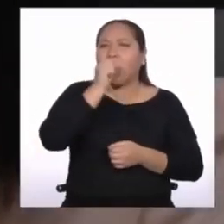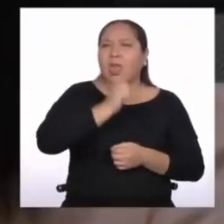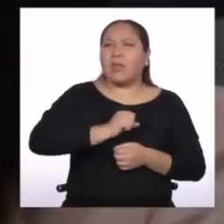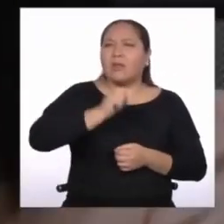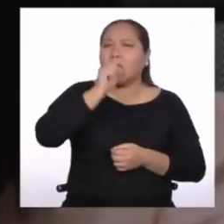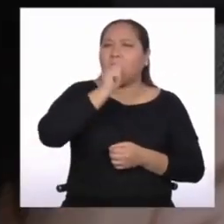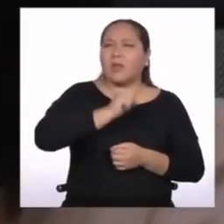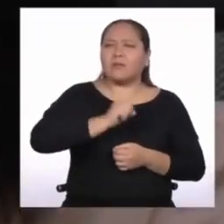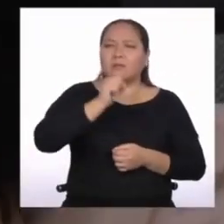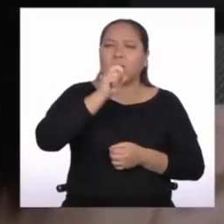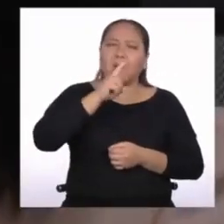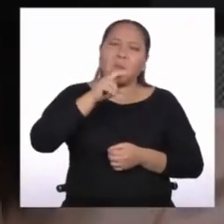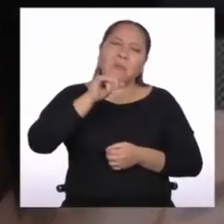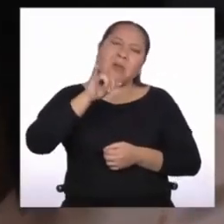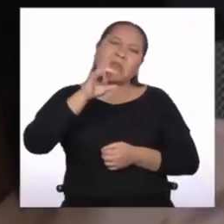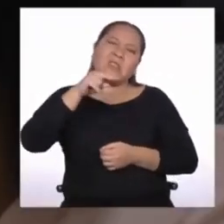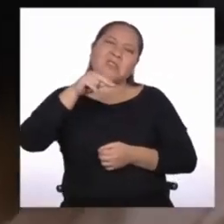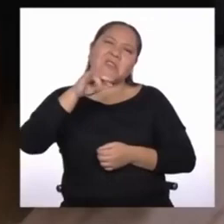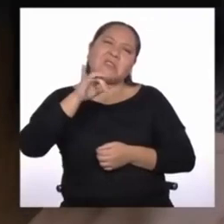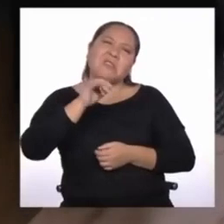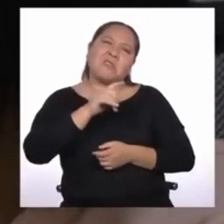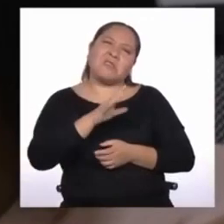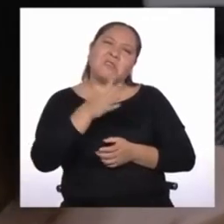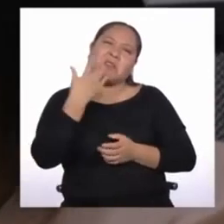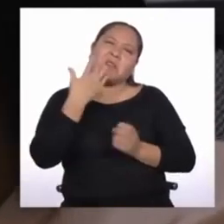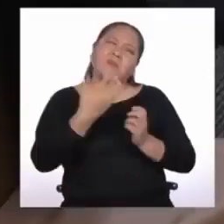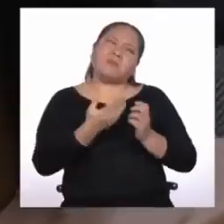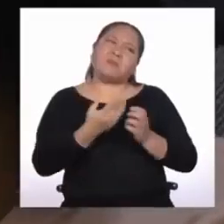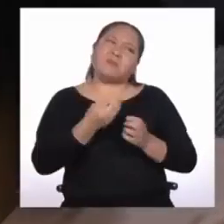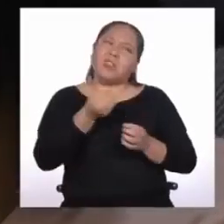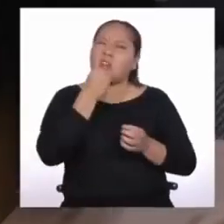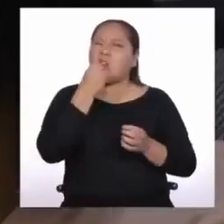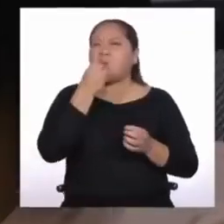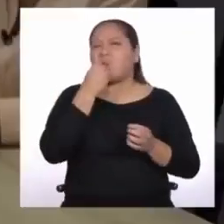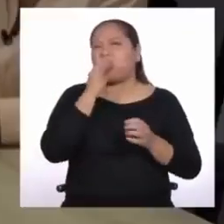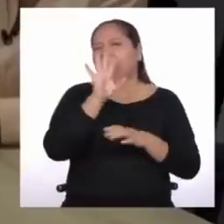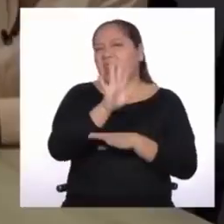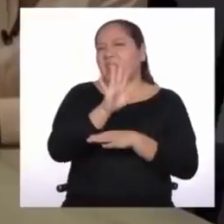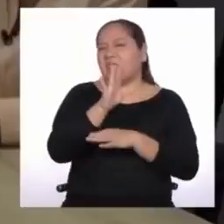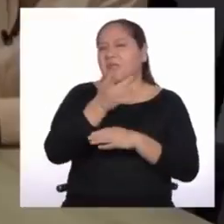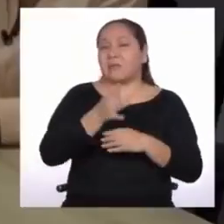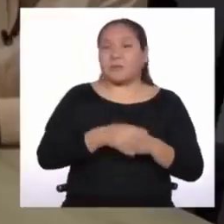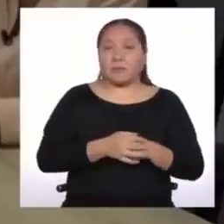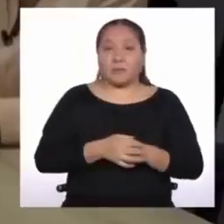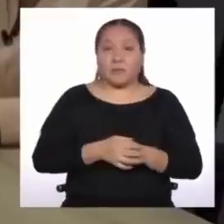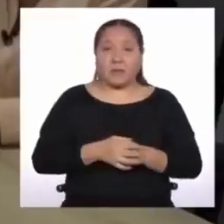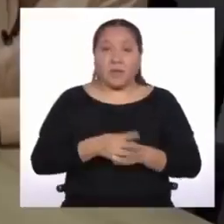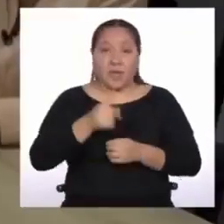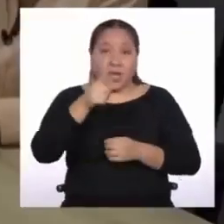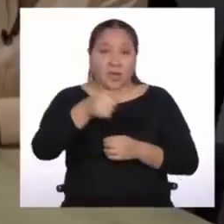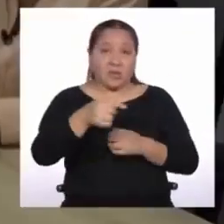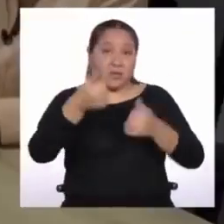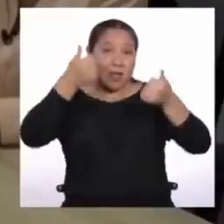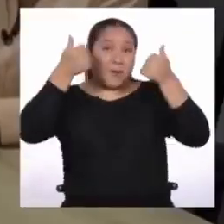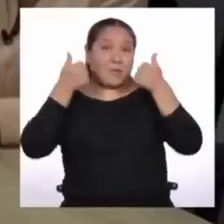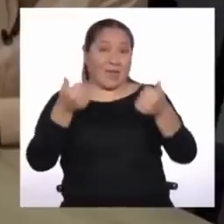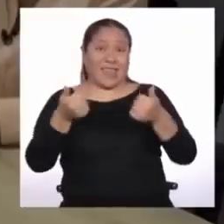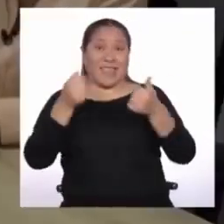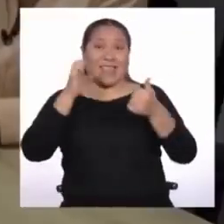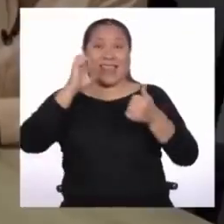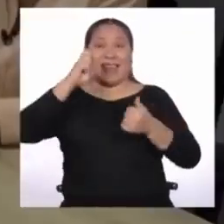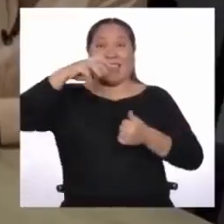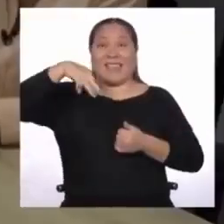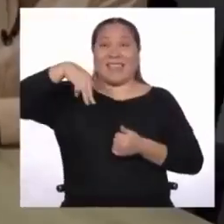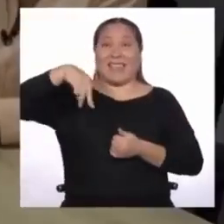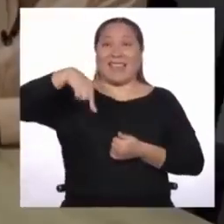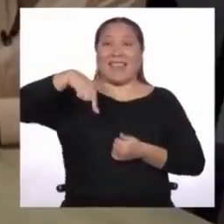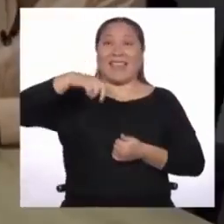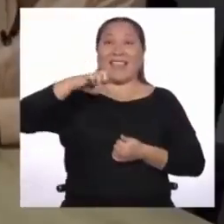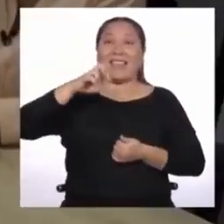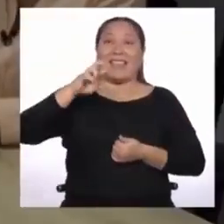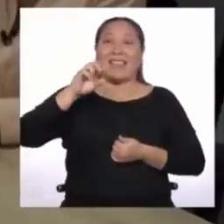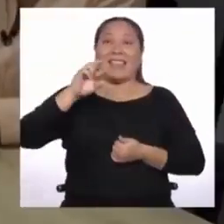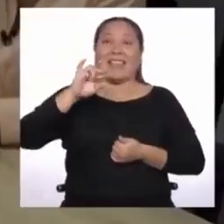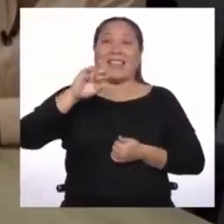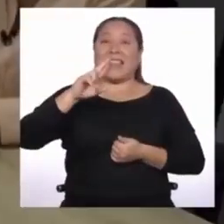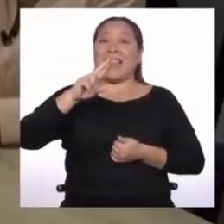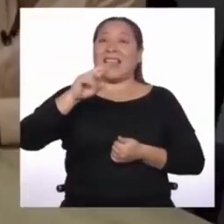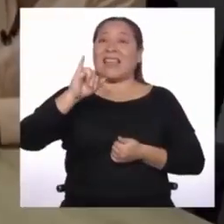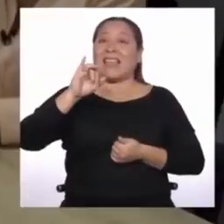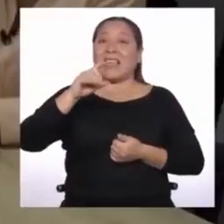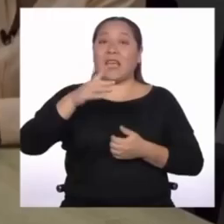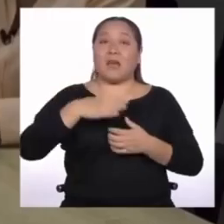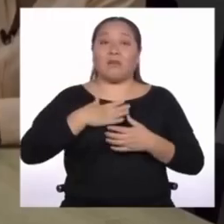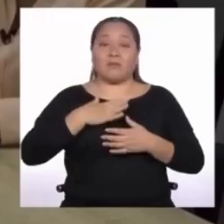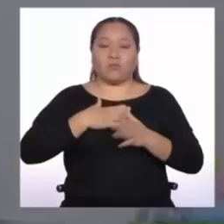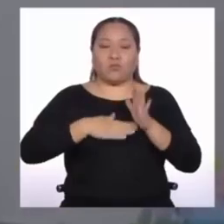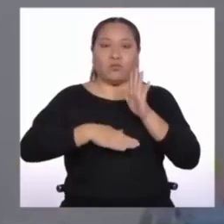sido como el piqueo que he tenido en la tarde. Entonces quiero saber si eso es suficiente energía para mí, para mi día entero, o